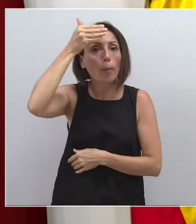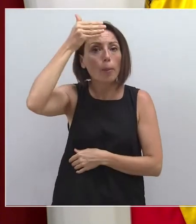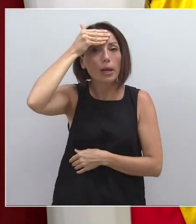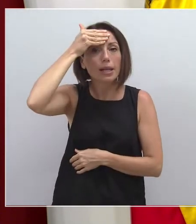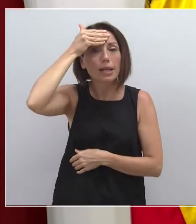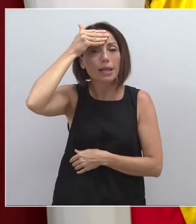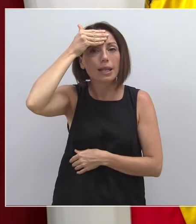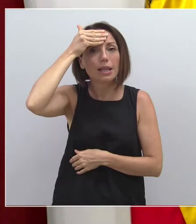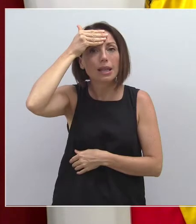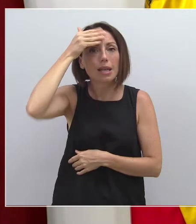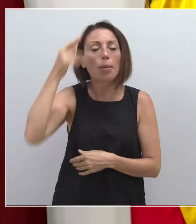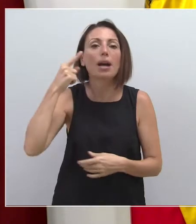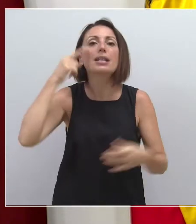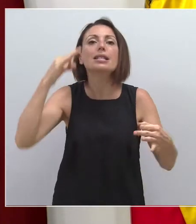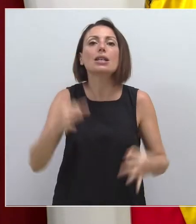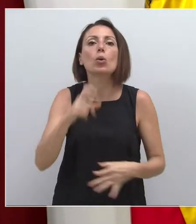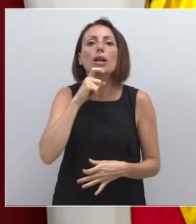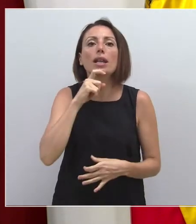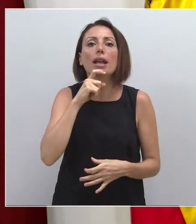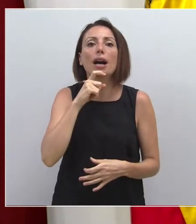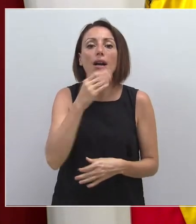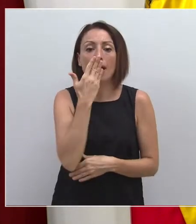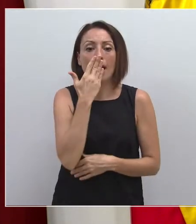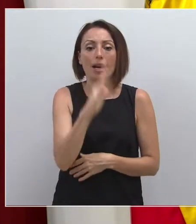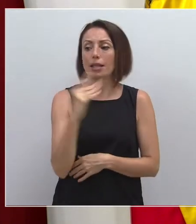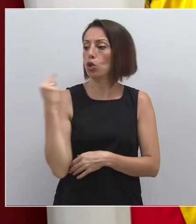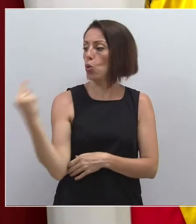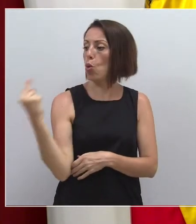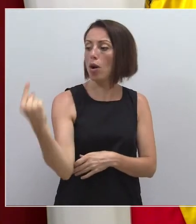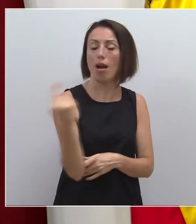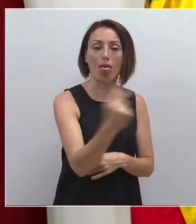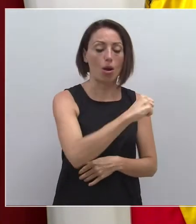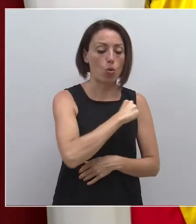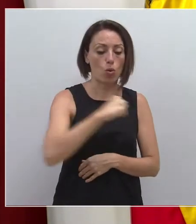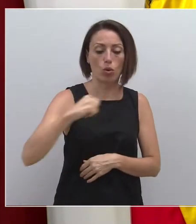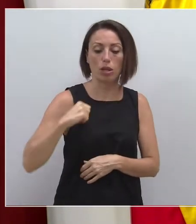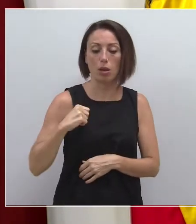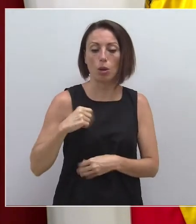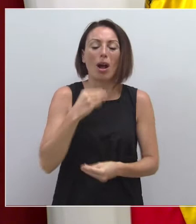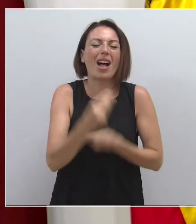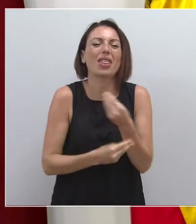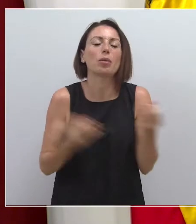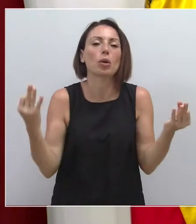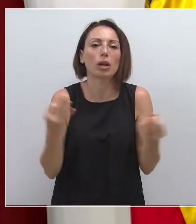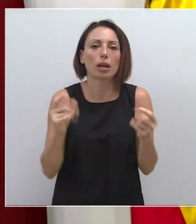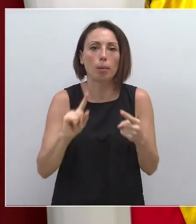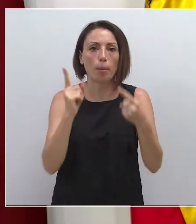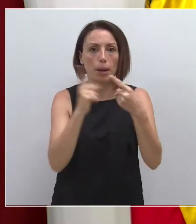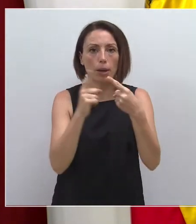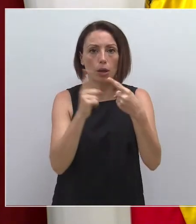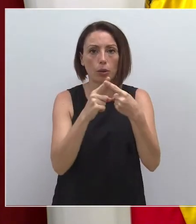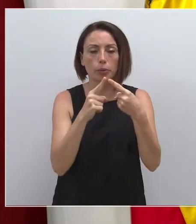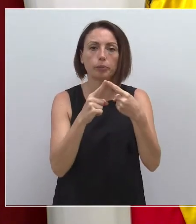de seguridad es la conducta individualizada y personalizada de cada uno de nosotros. Ese es el primer elemento.